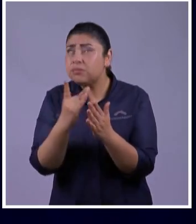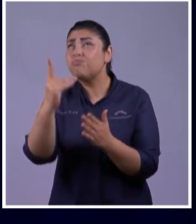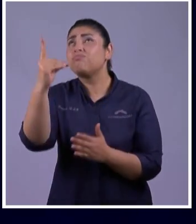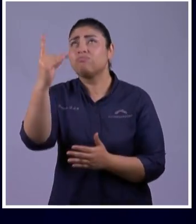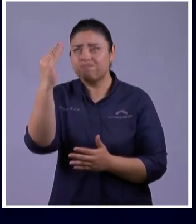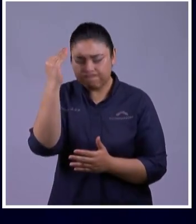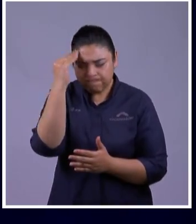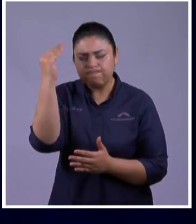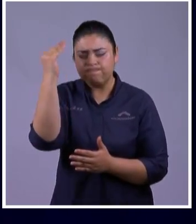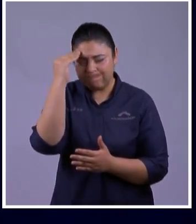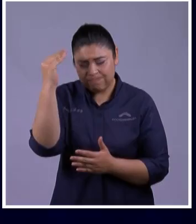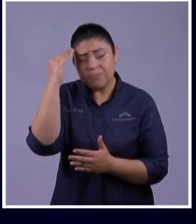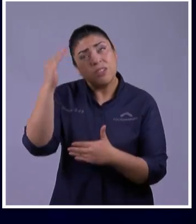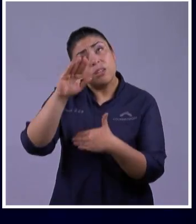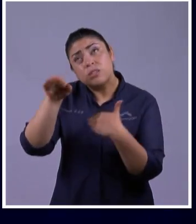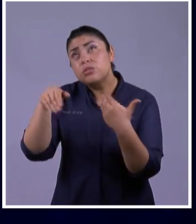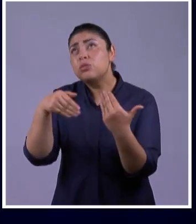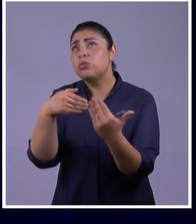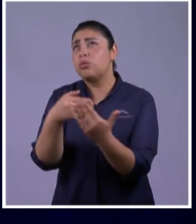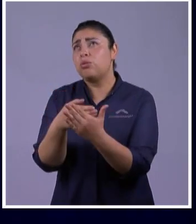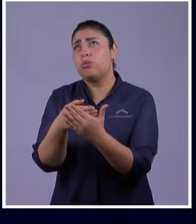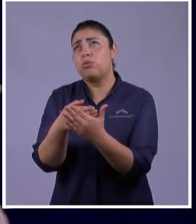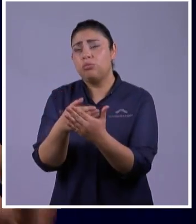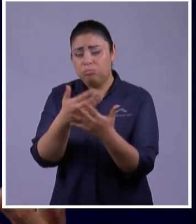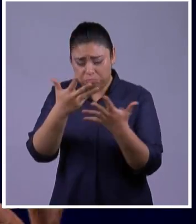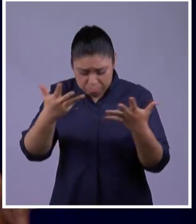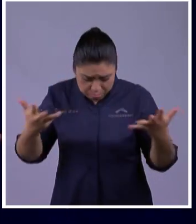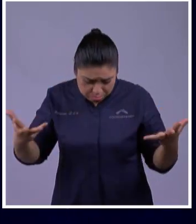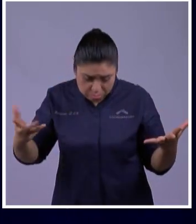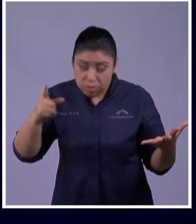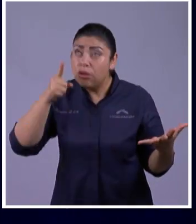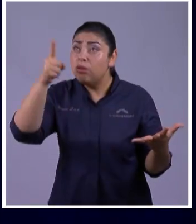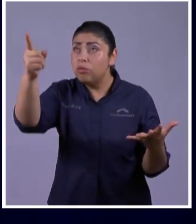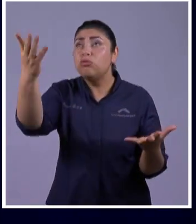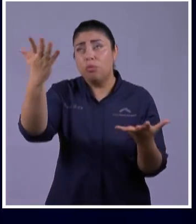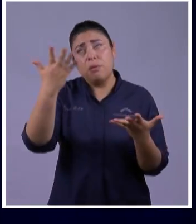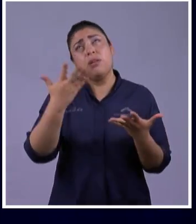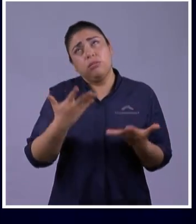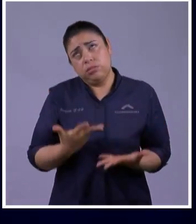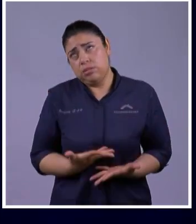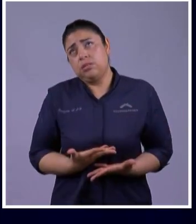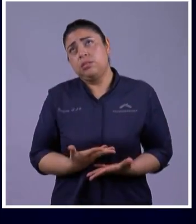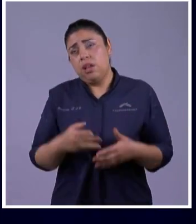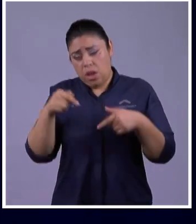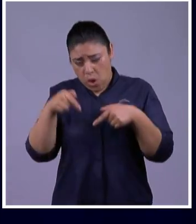Todo Proviene De Tu Mano Antes Ahora Y Después